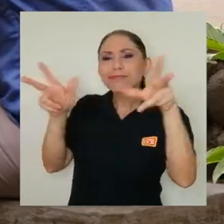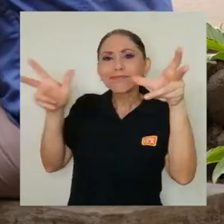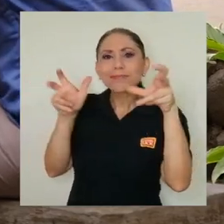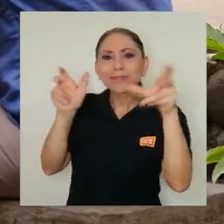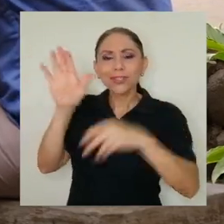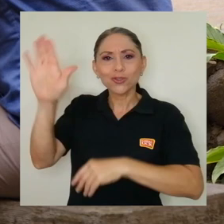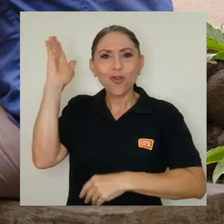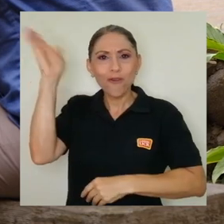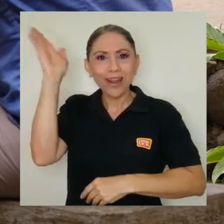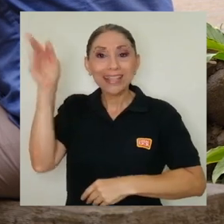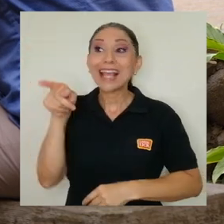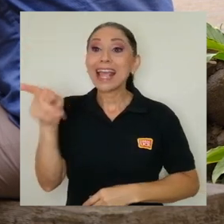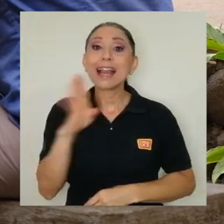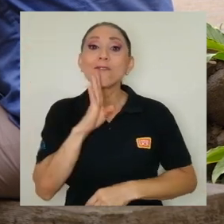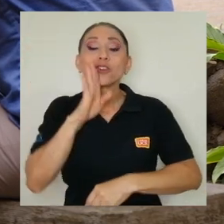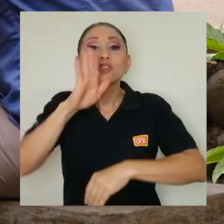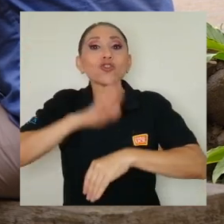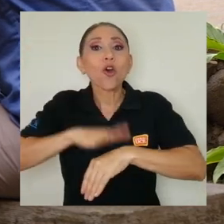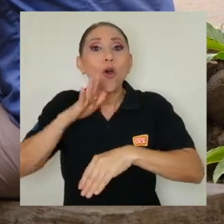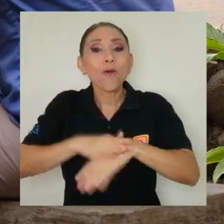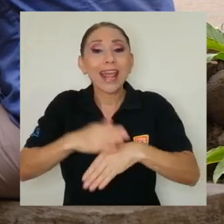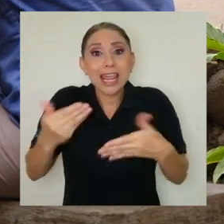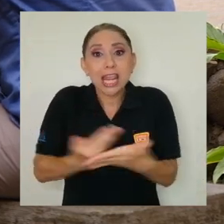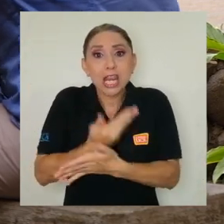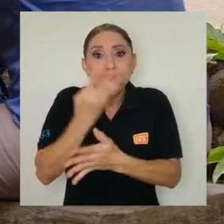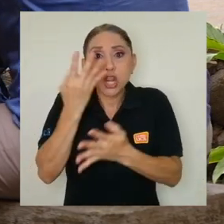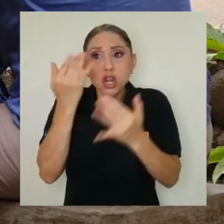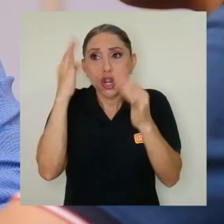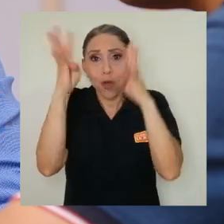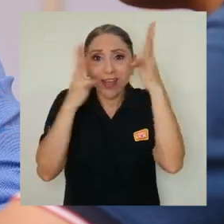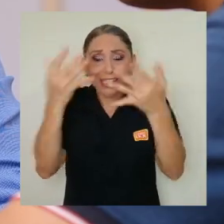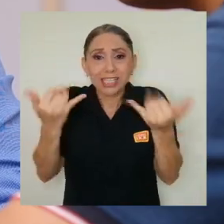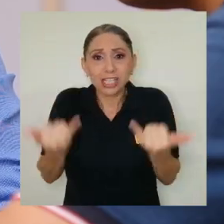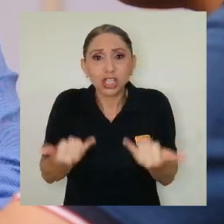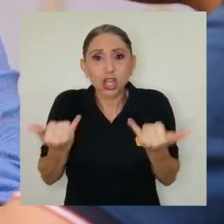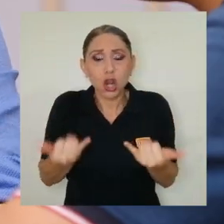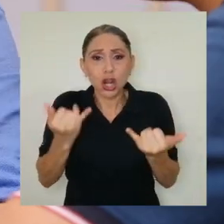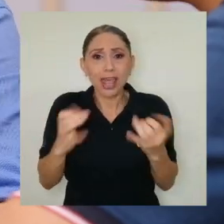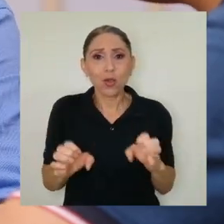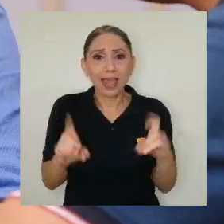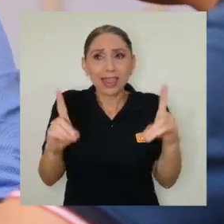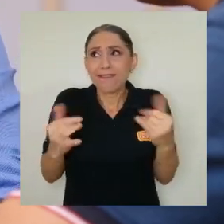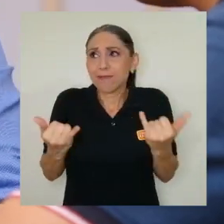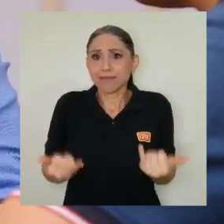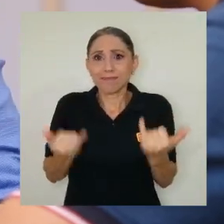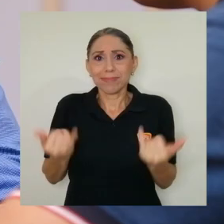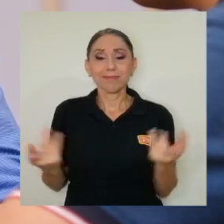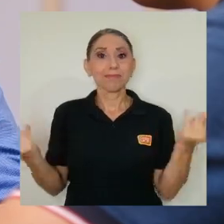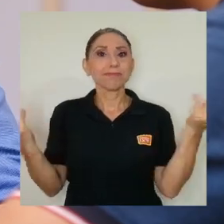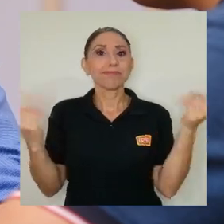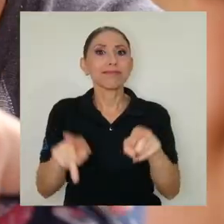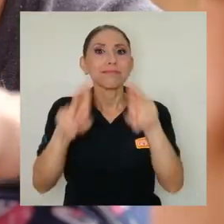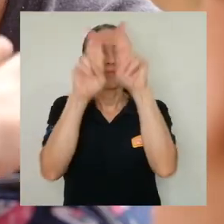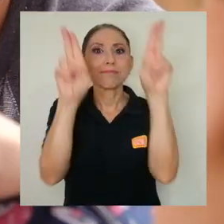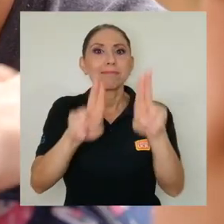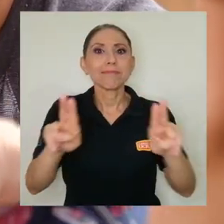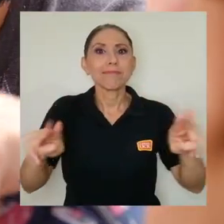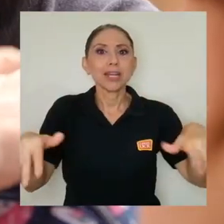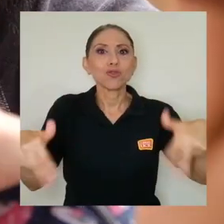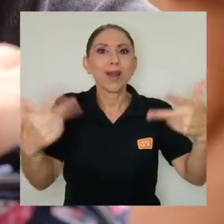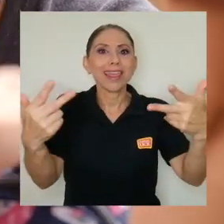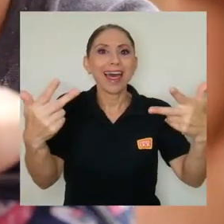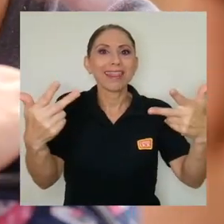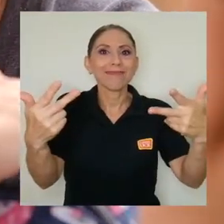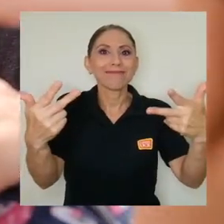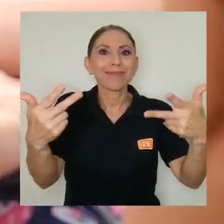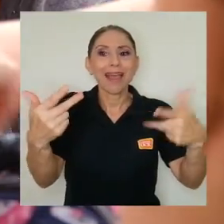la innovación educativa en la coyuntura actual que nos llevó a la virtualidad sin según su